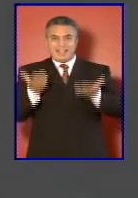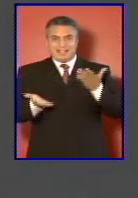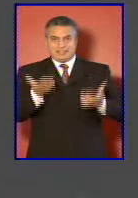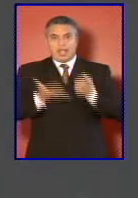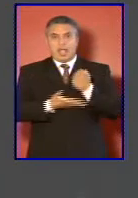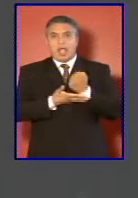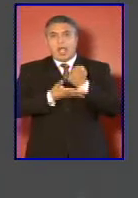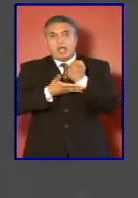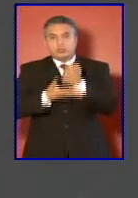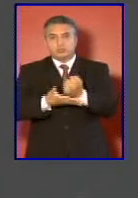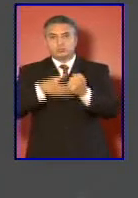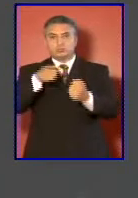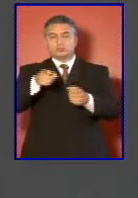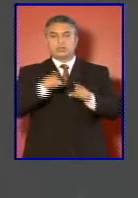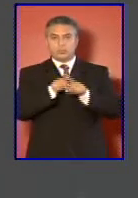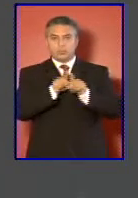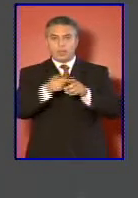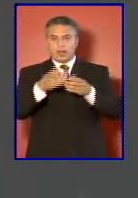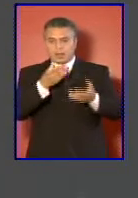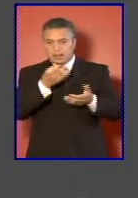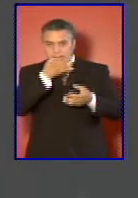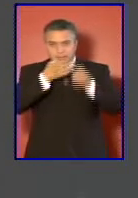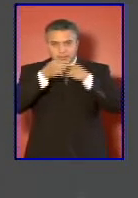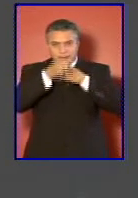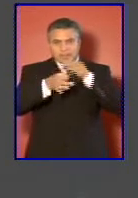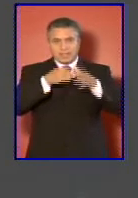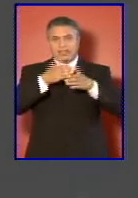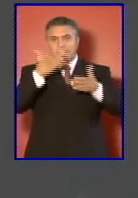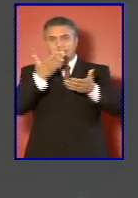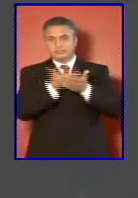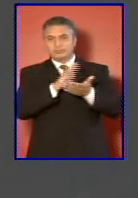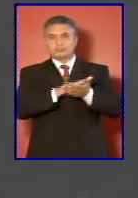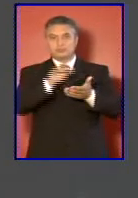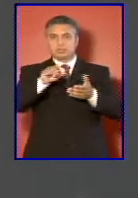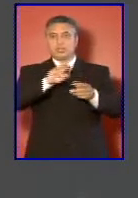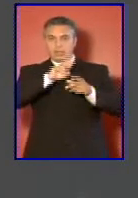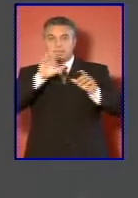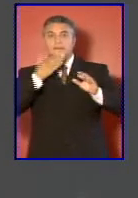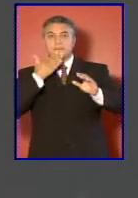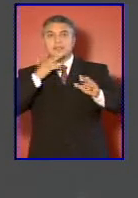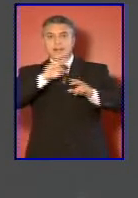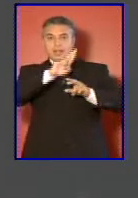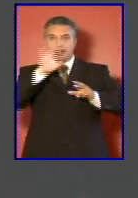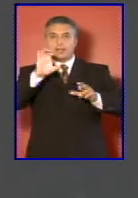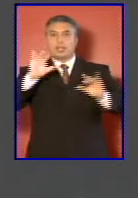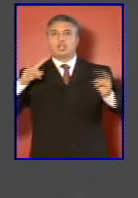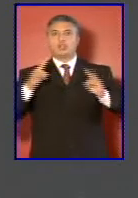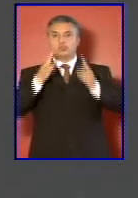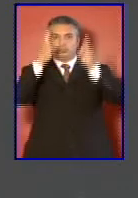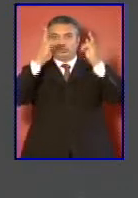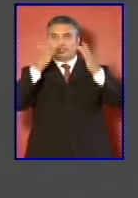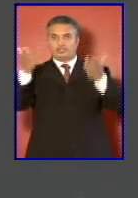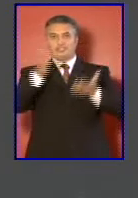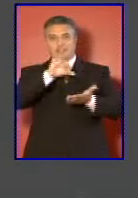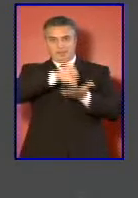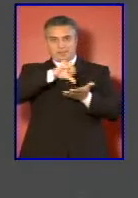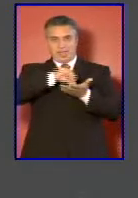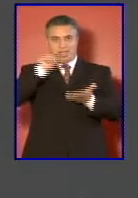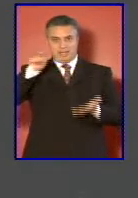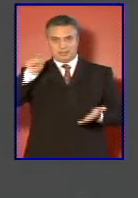en el apoyo a las redes sanitarias y la acción en la reconstrucción física de dicho país. No obstante,